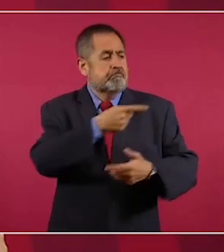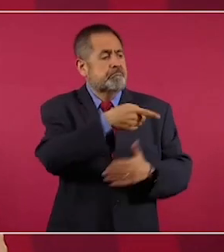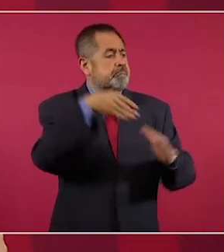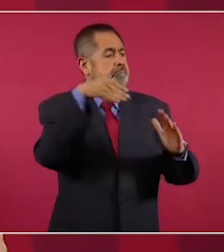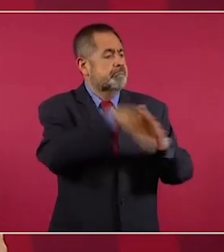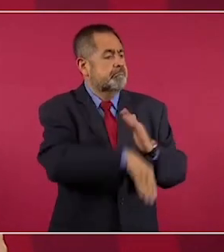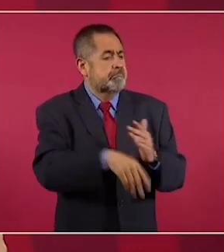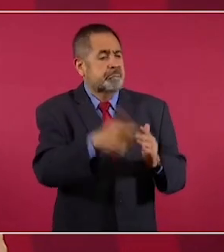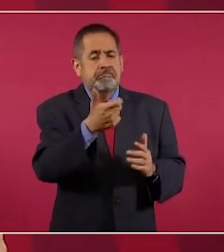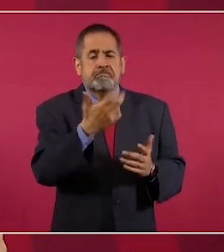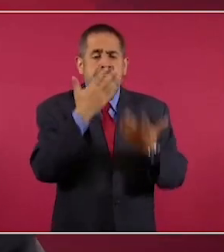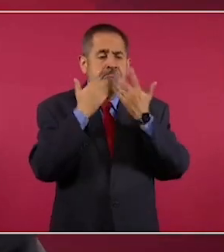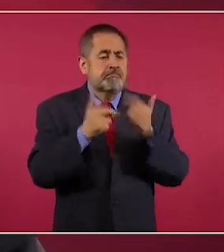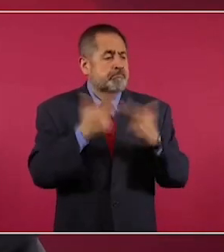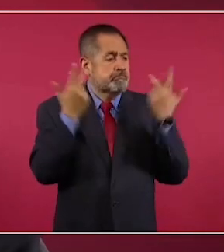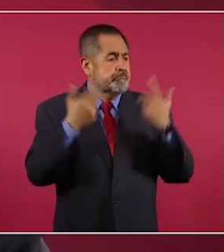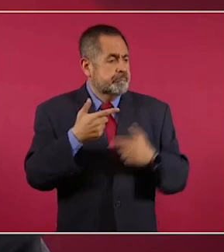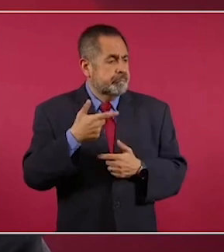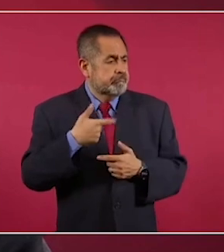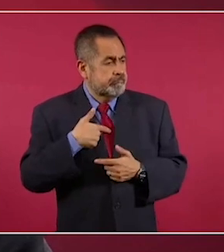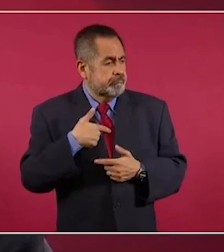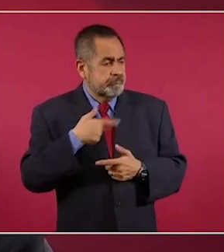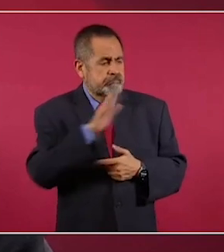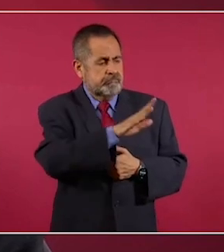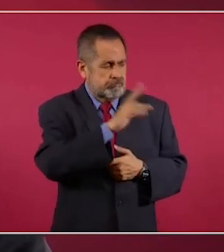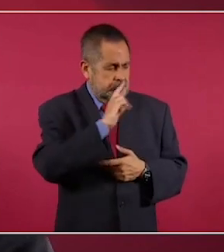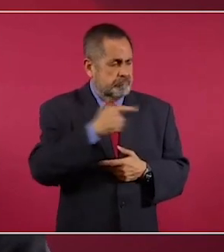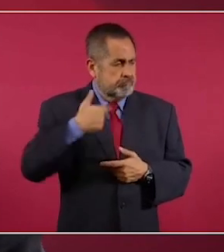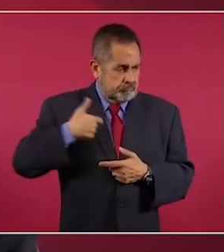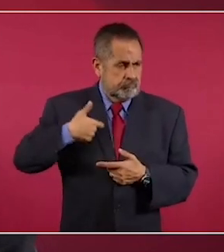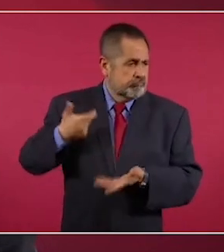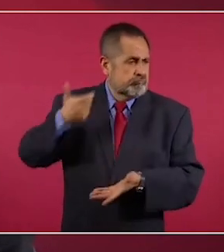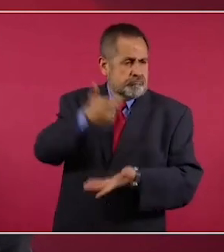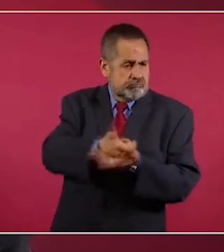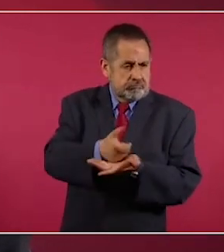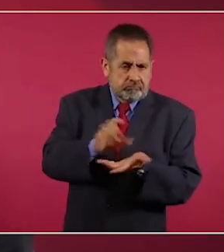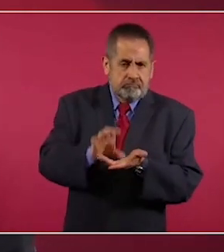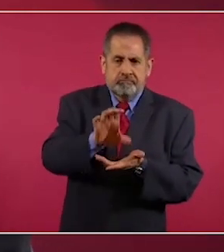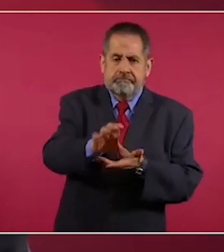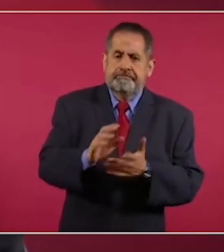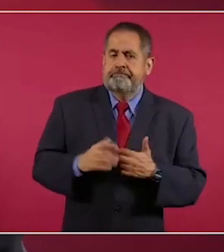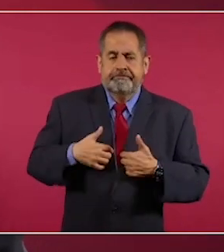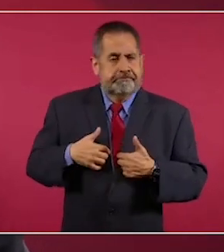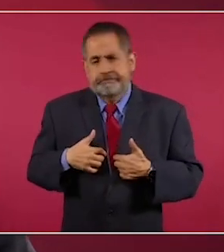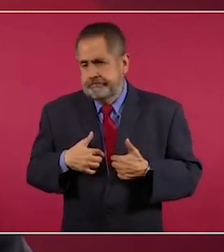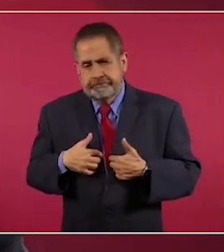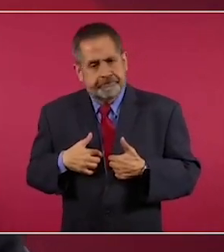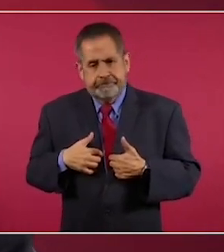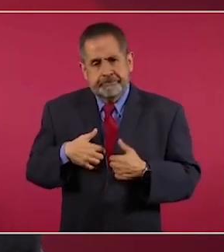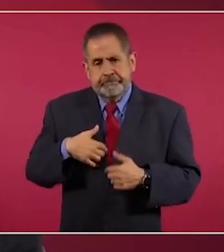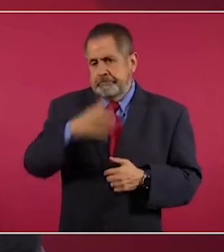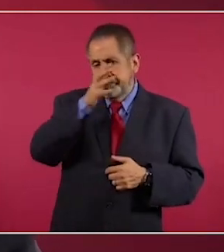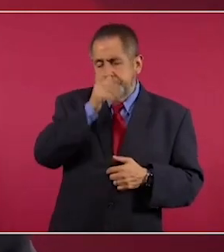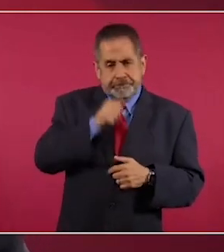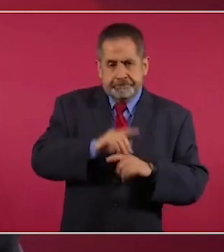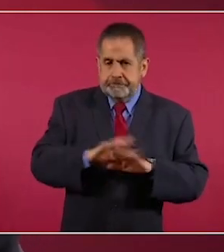de una empresa, porque